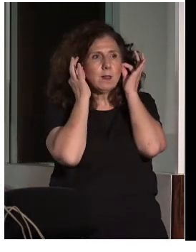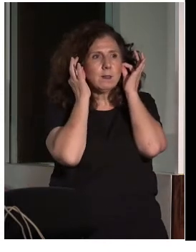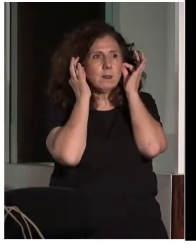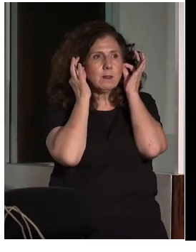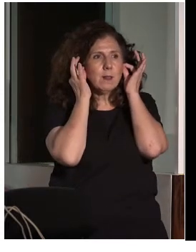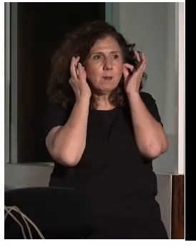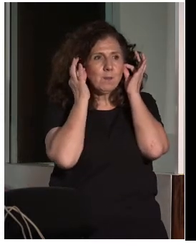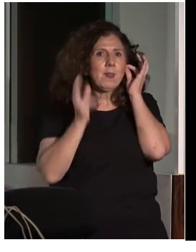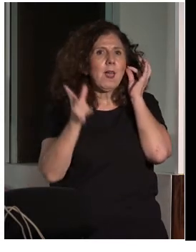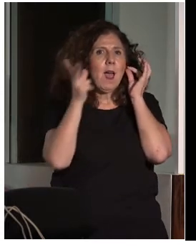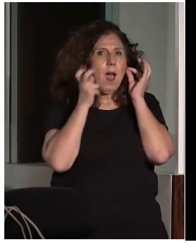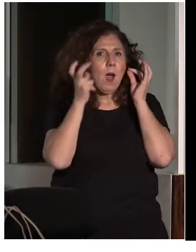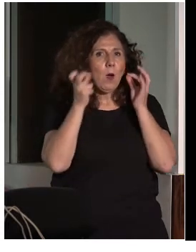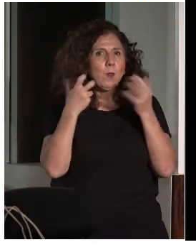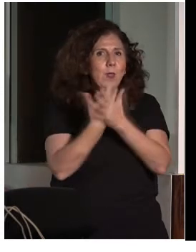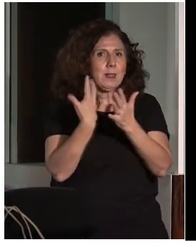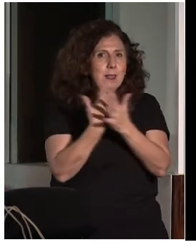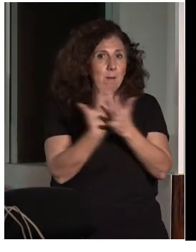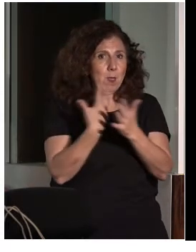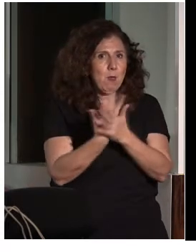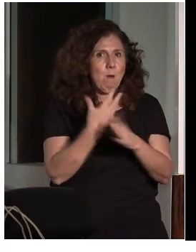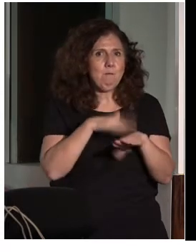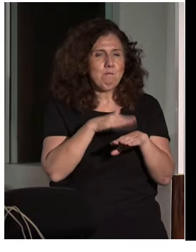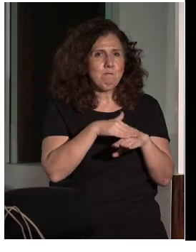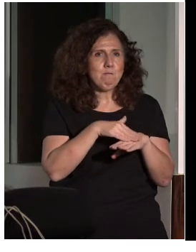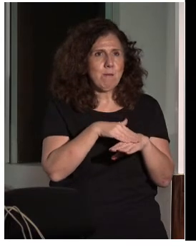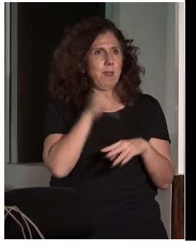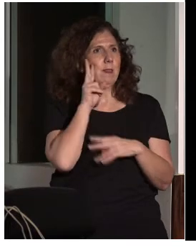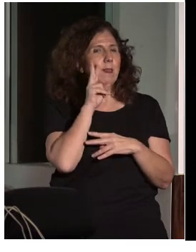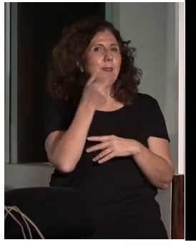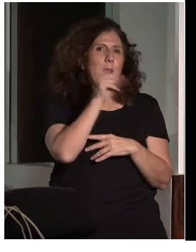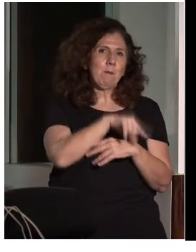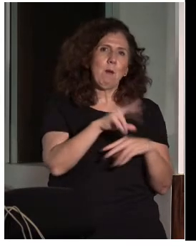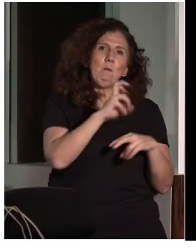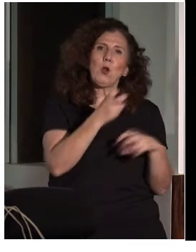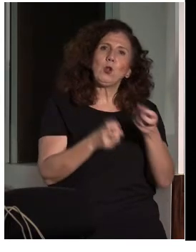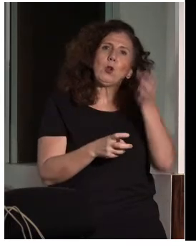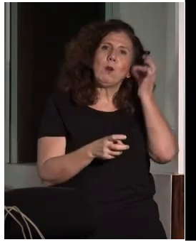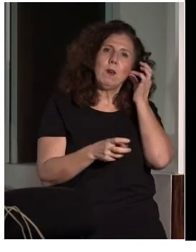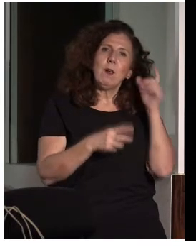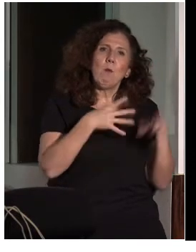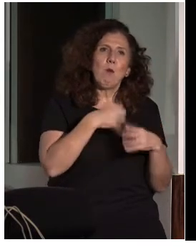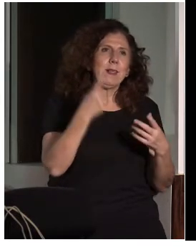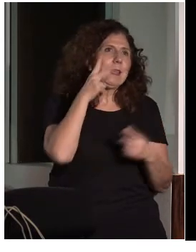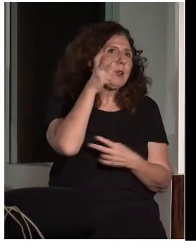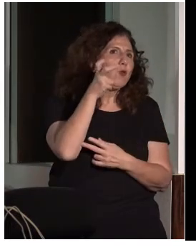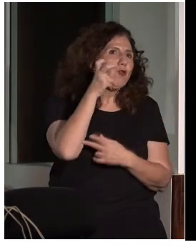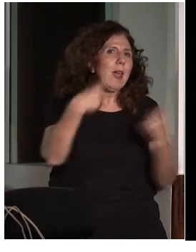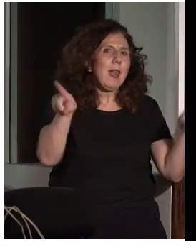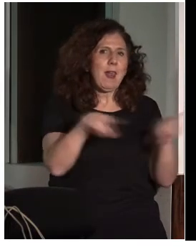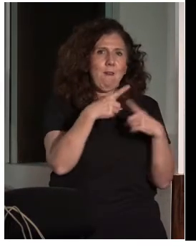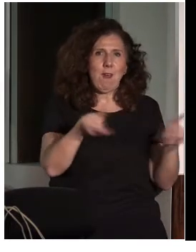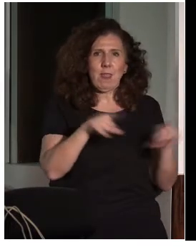y por el otro, la banda sonora de la película. Esta audiodescripción se sincroniza automáticamente con la banda sonora.